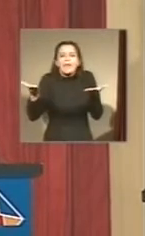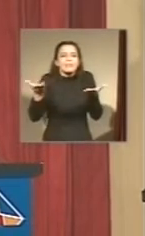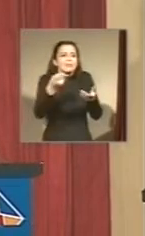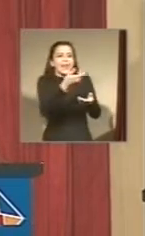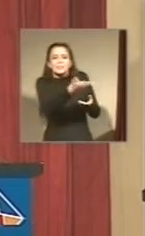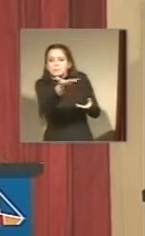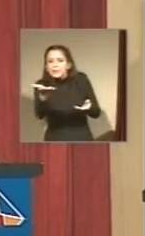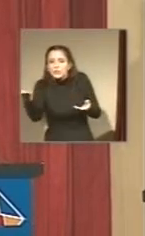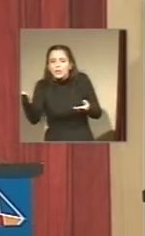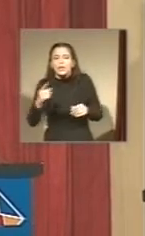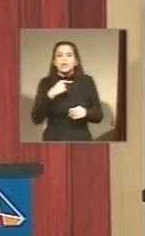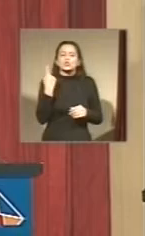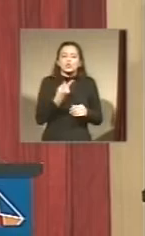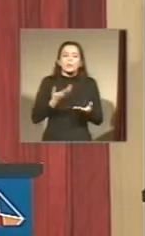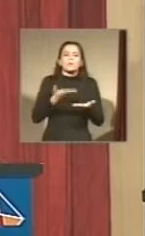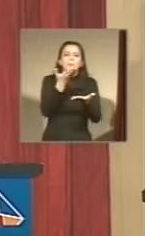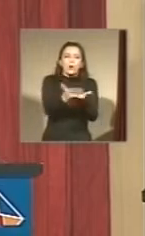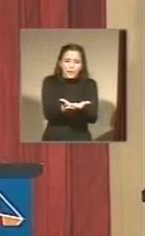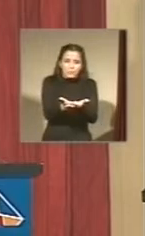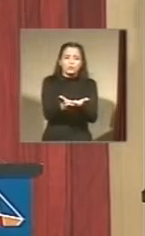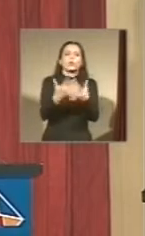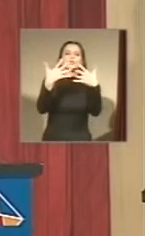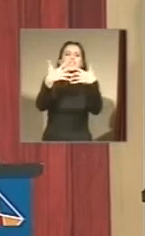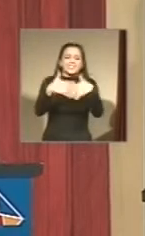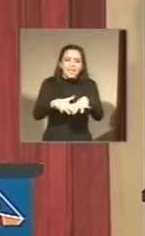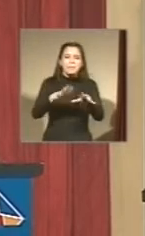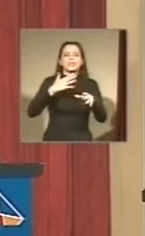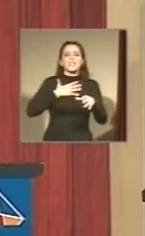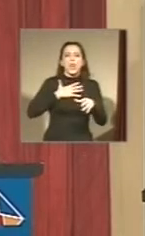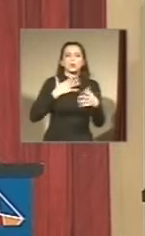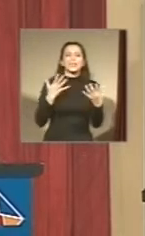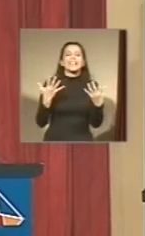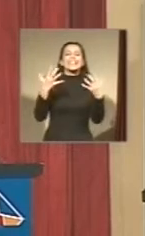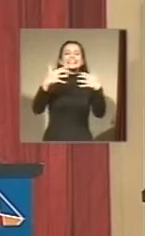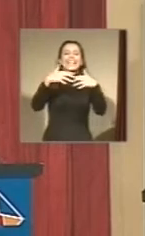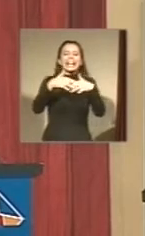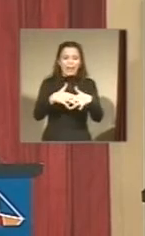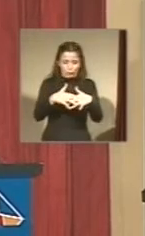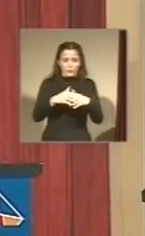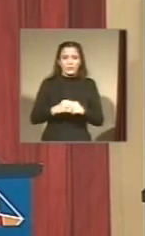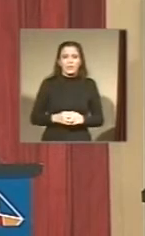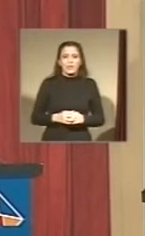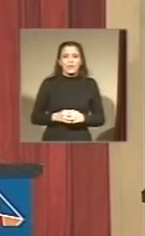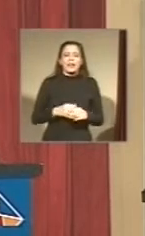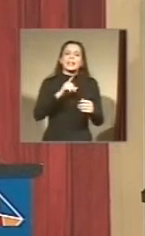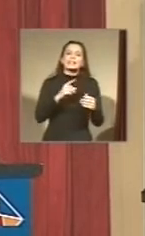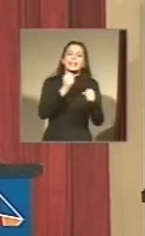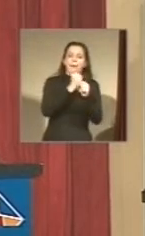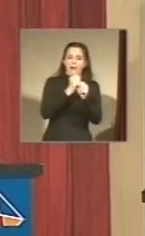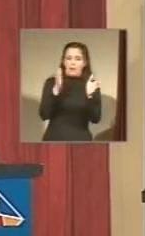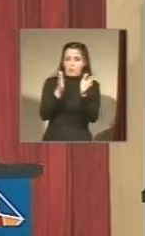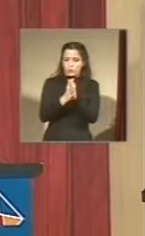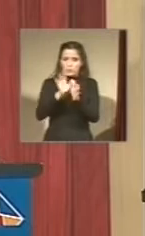sistema provincial integrado de salud que articule las jurisdicciones provinciales y municipales